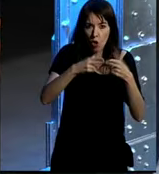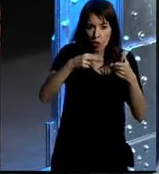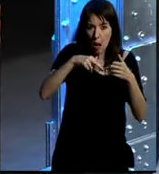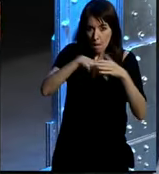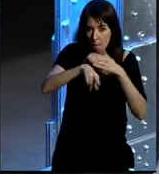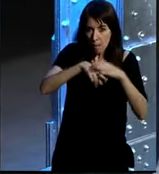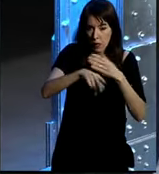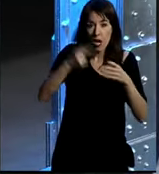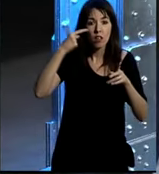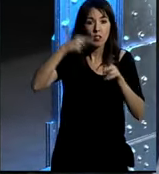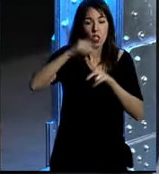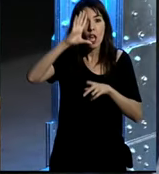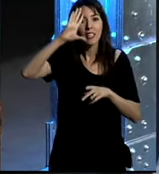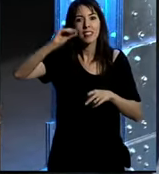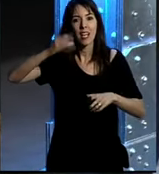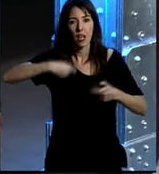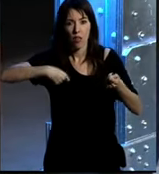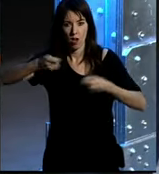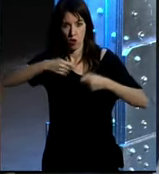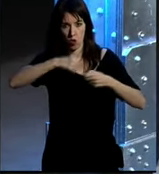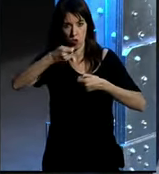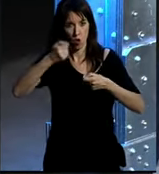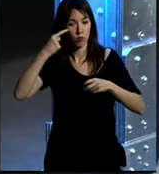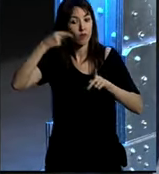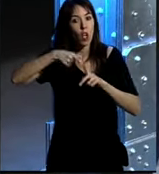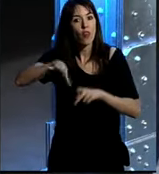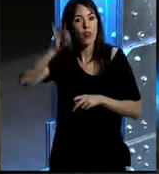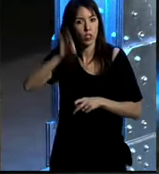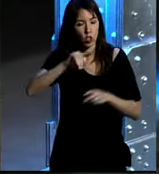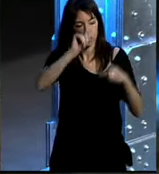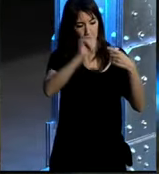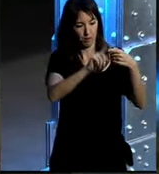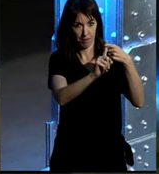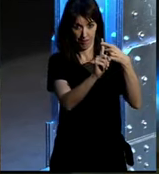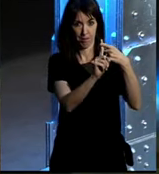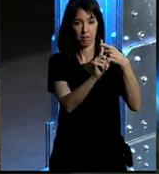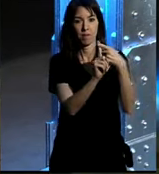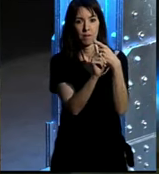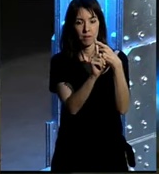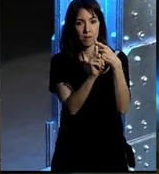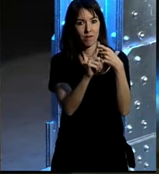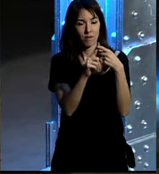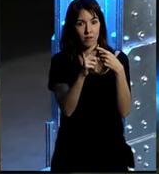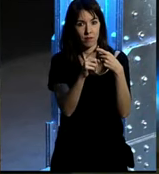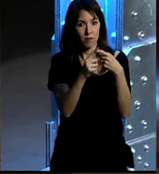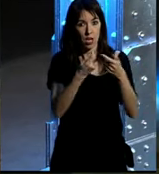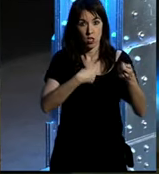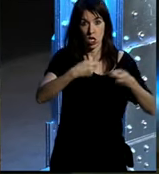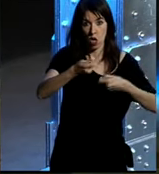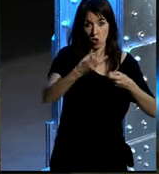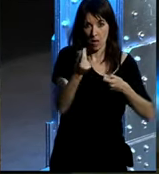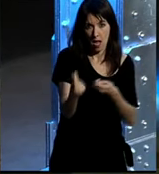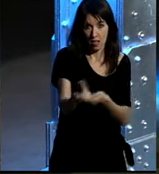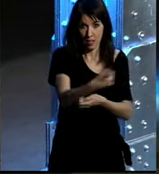la inteligencia de negocio para tomar decisiones la primera para generar negocio para